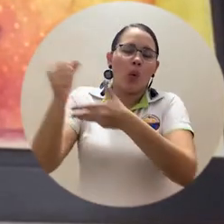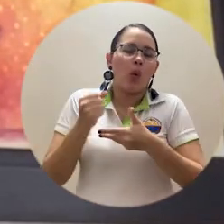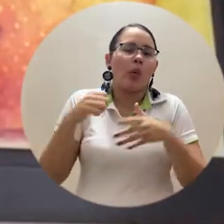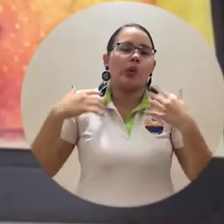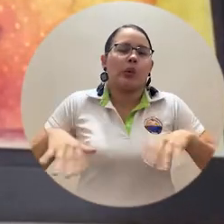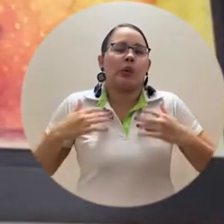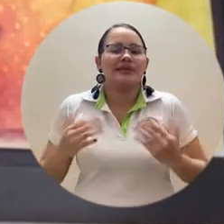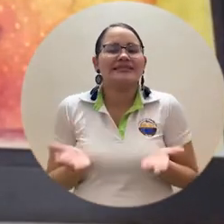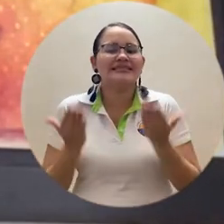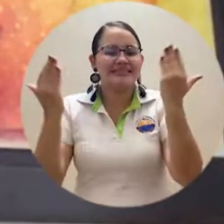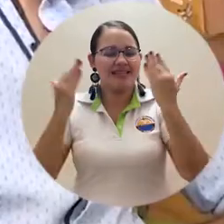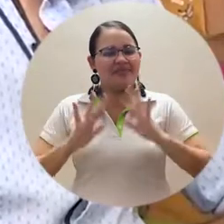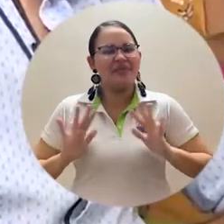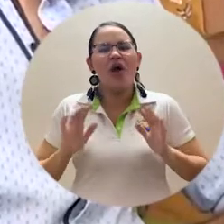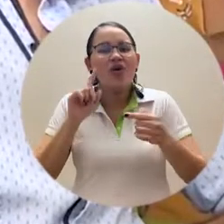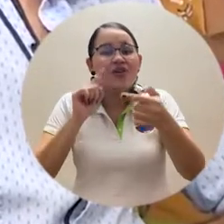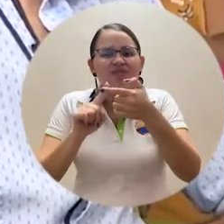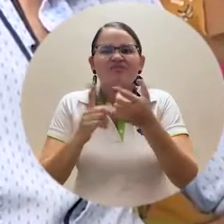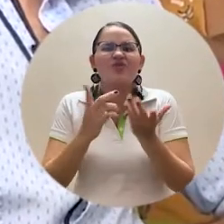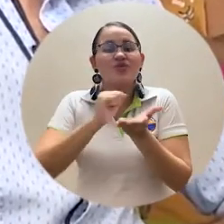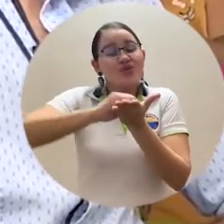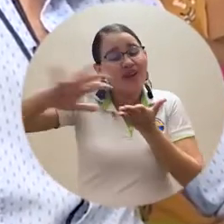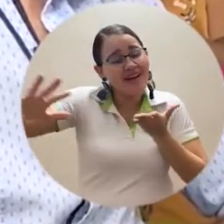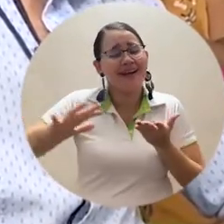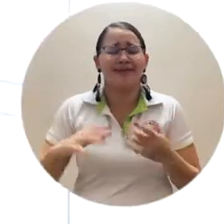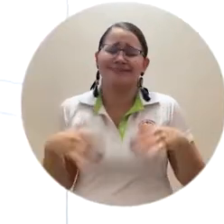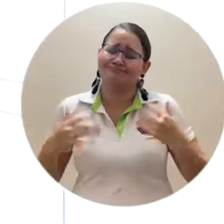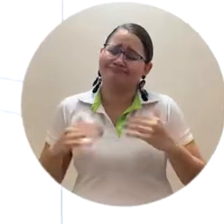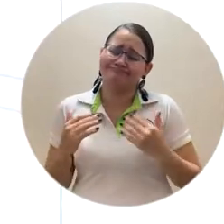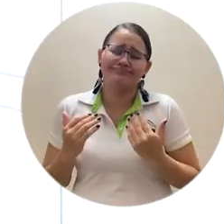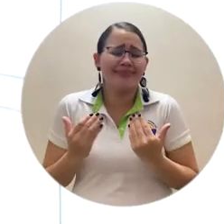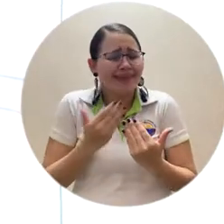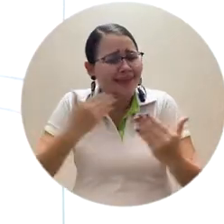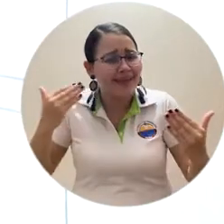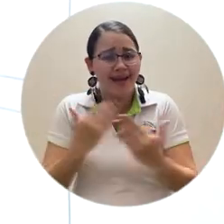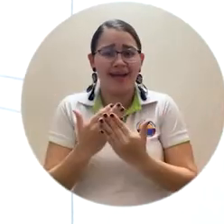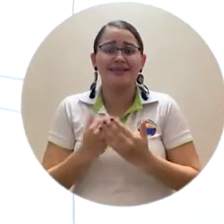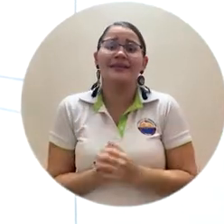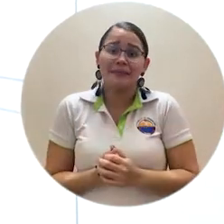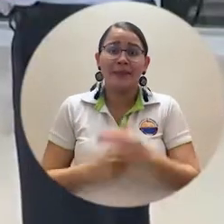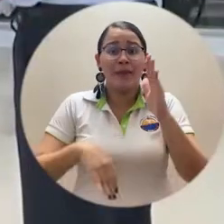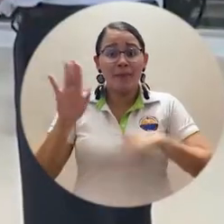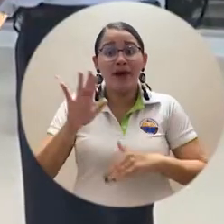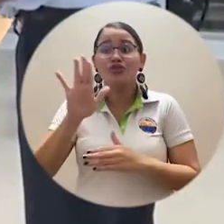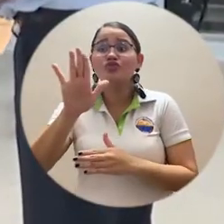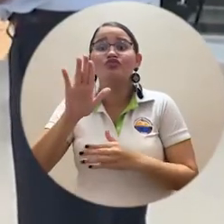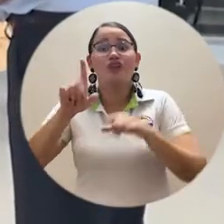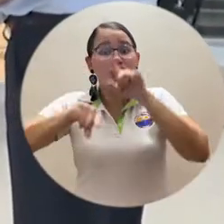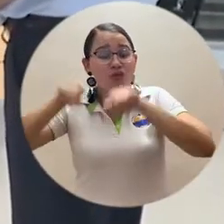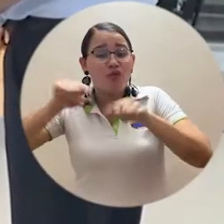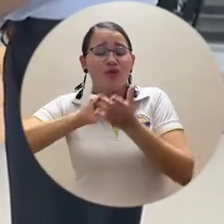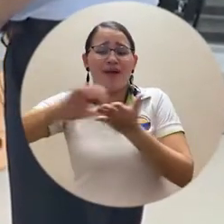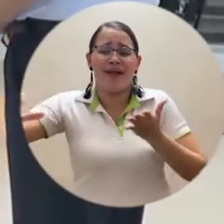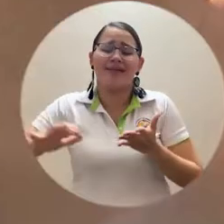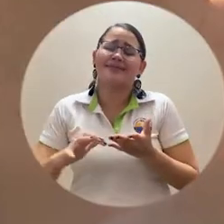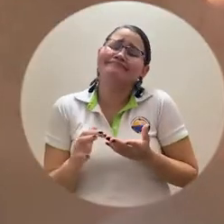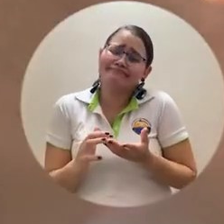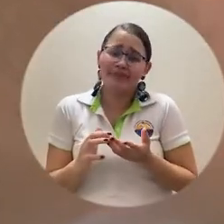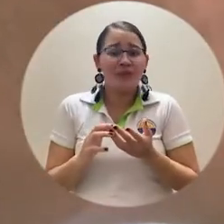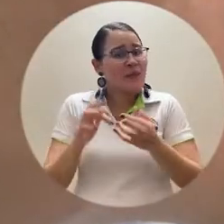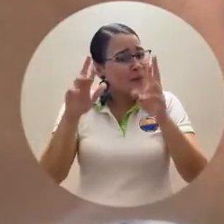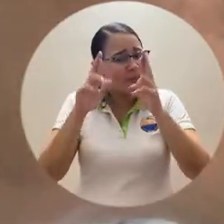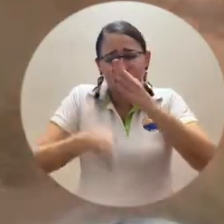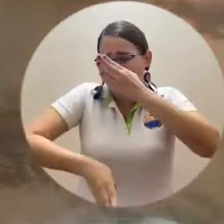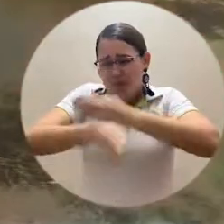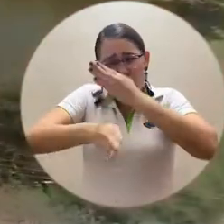realidad, que son los alivios económicos para toda la comunidad estudiantil, lograr la gratuidad en la educación. Siga adelante